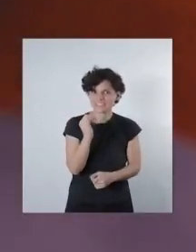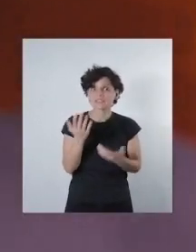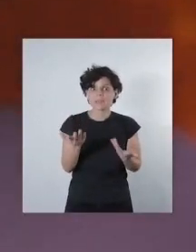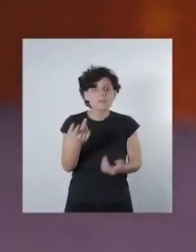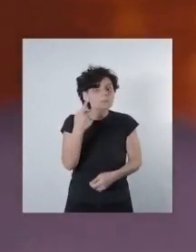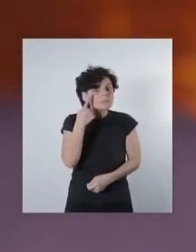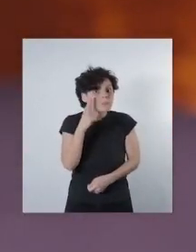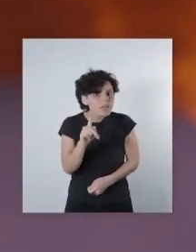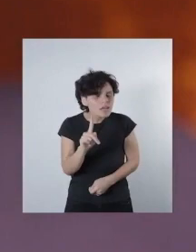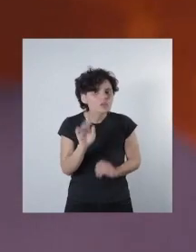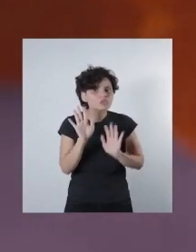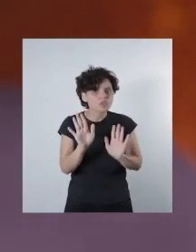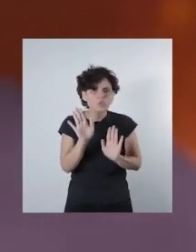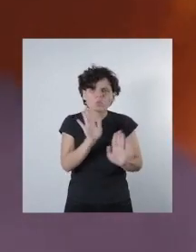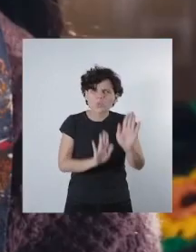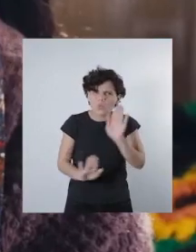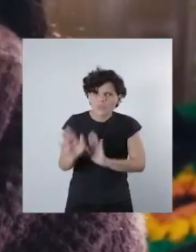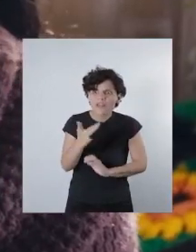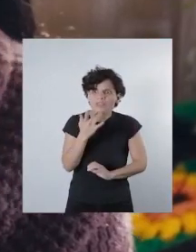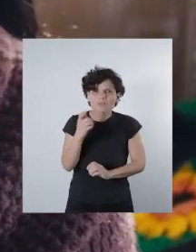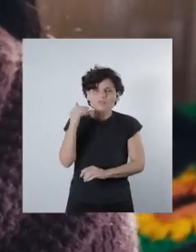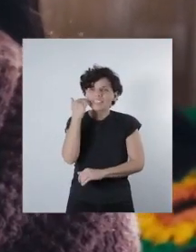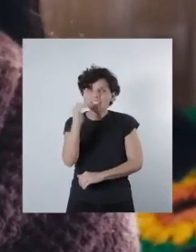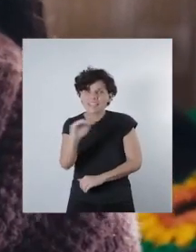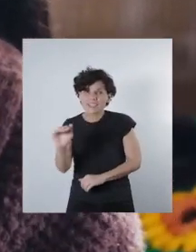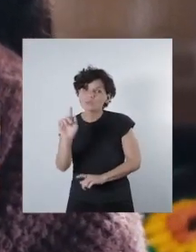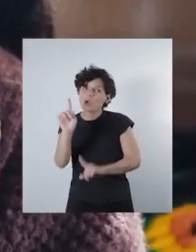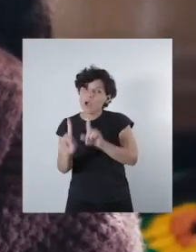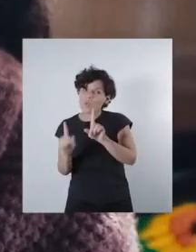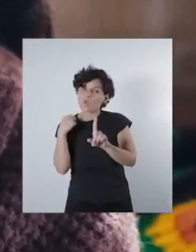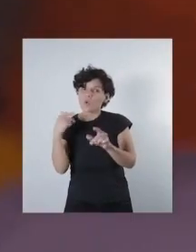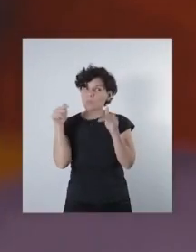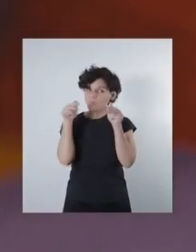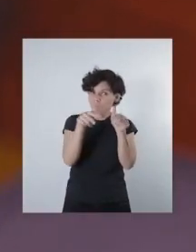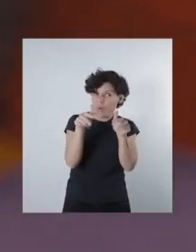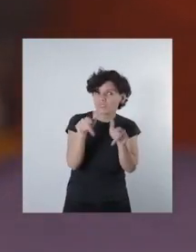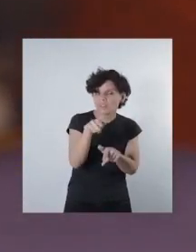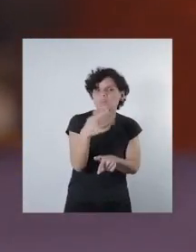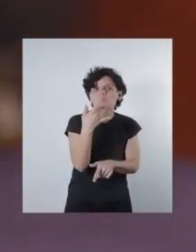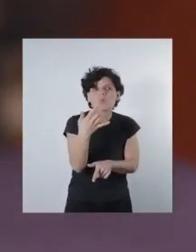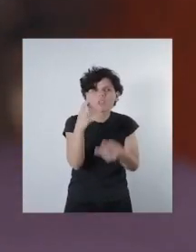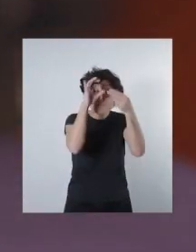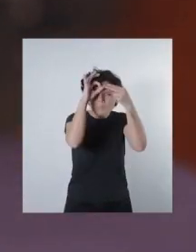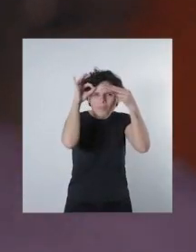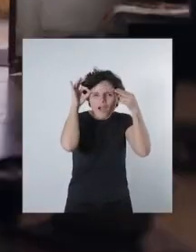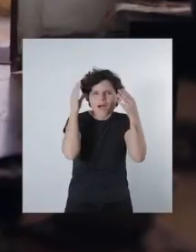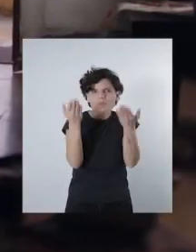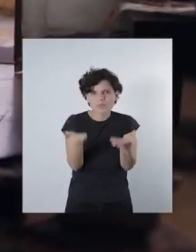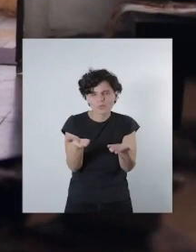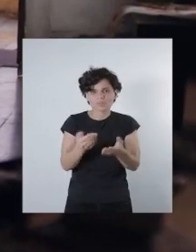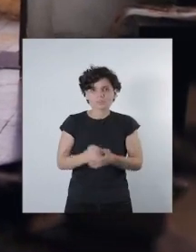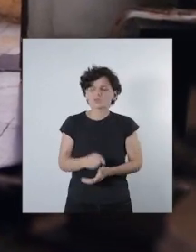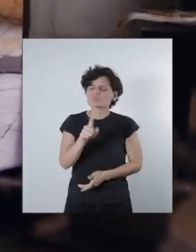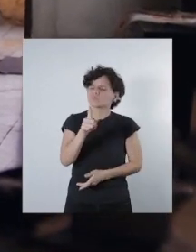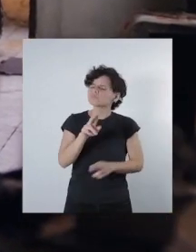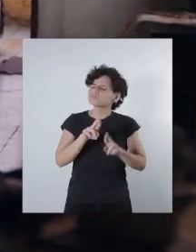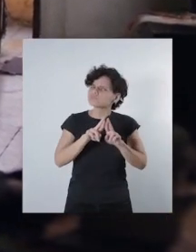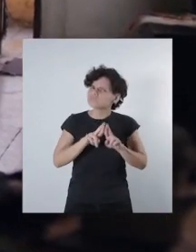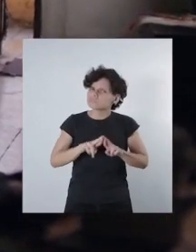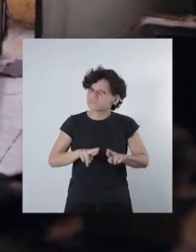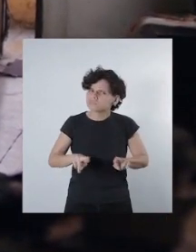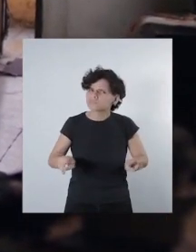Pero habrá niños que te quieran molestar porque tú eres mapuche. Pero tienes que estar